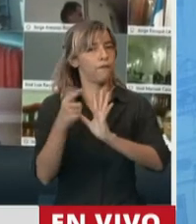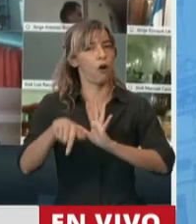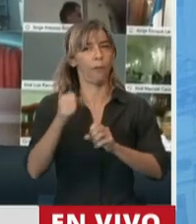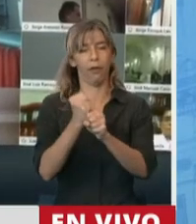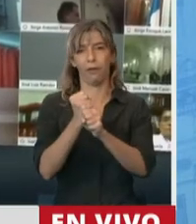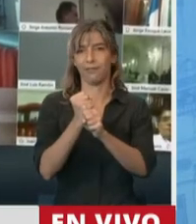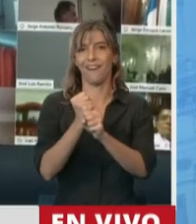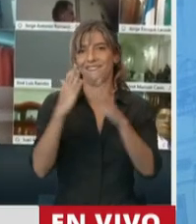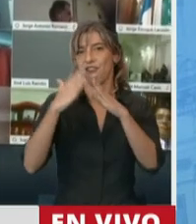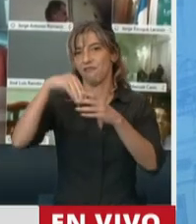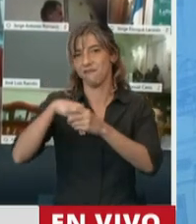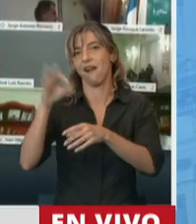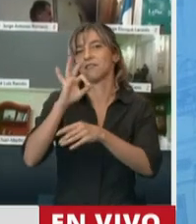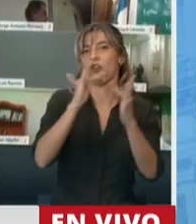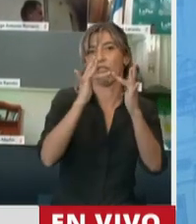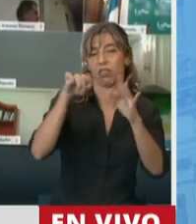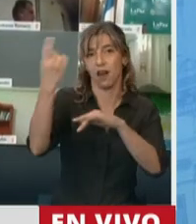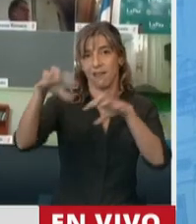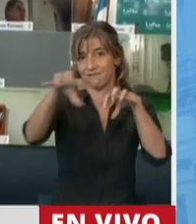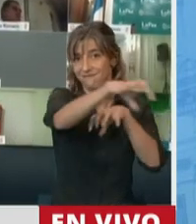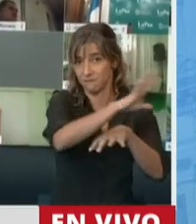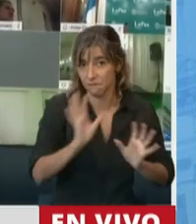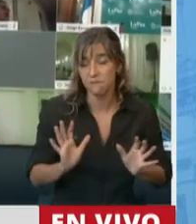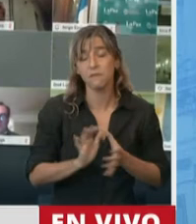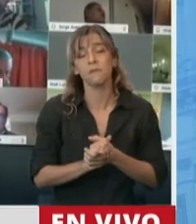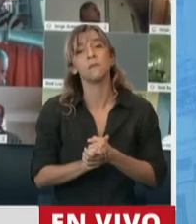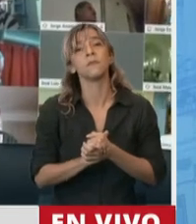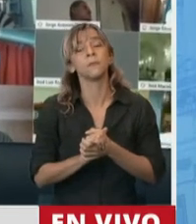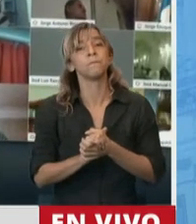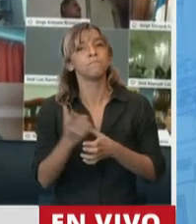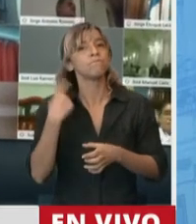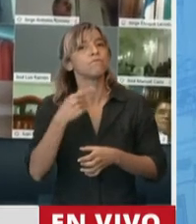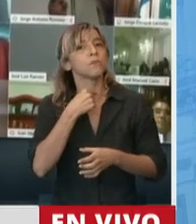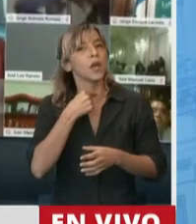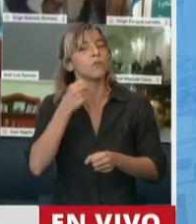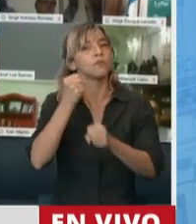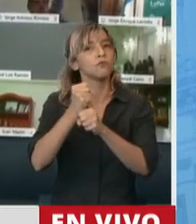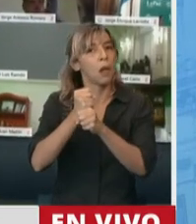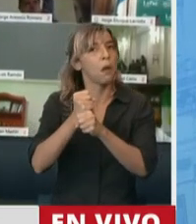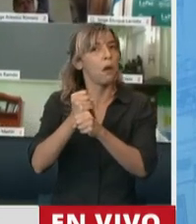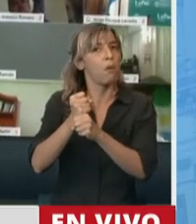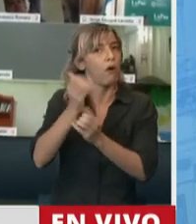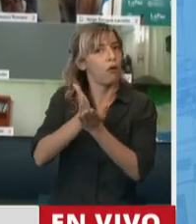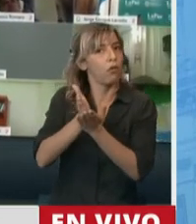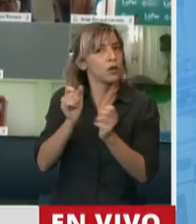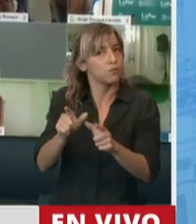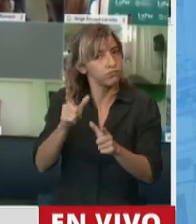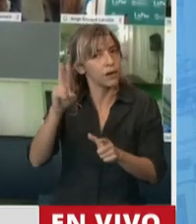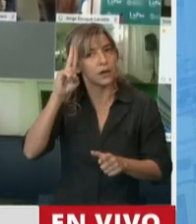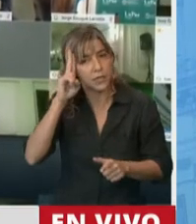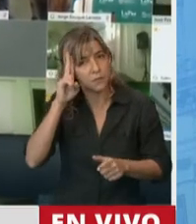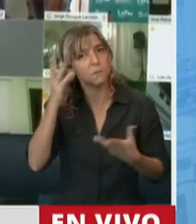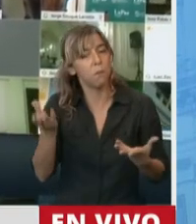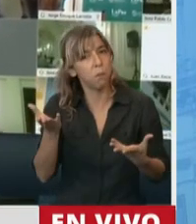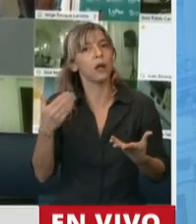fundamentales que tienen que ver con el derecho laboral y damos una importancia a lo que son las